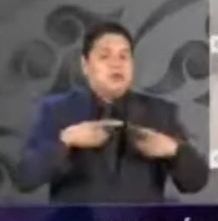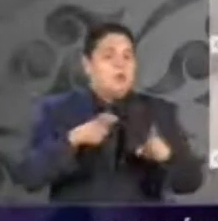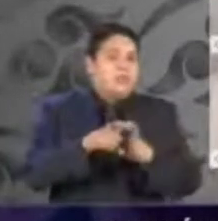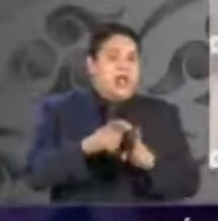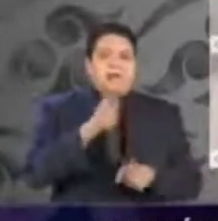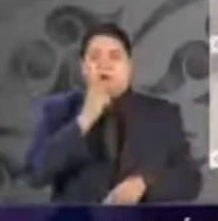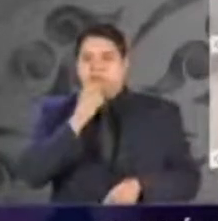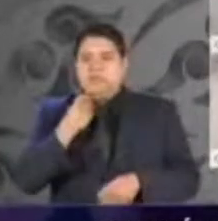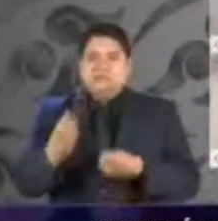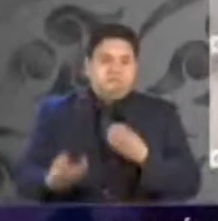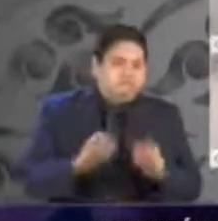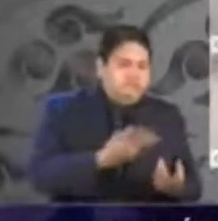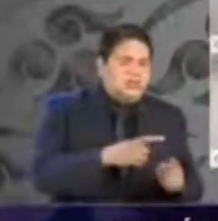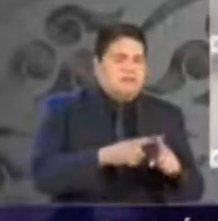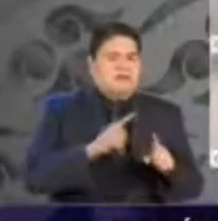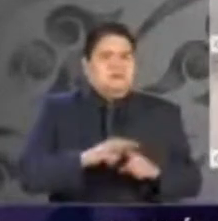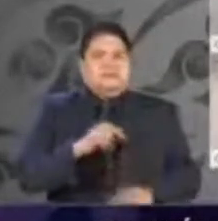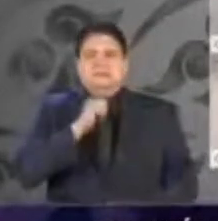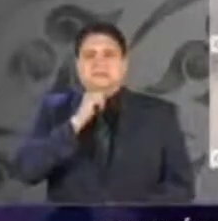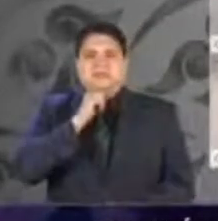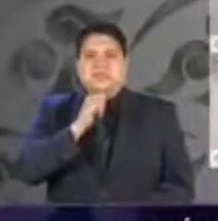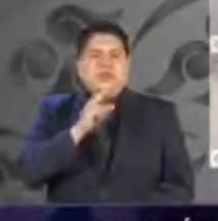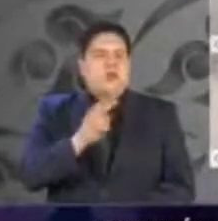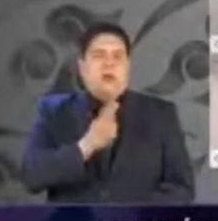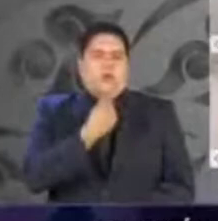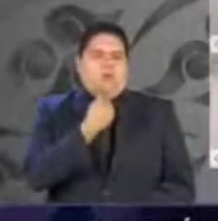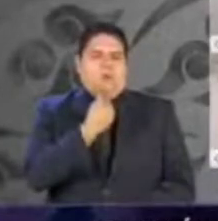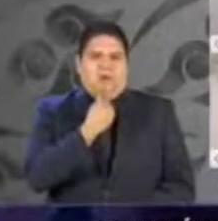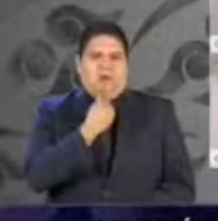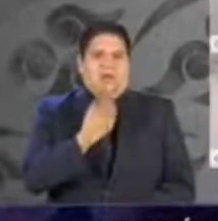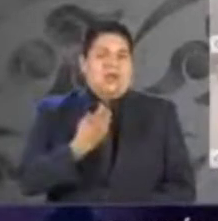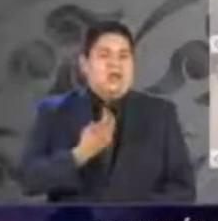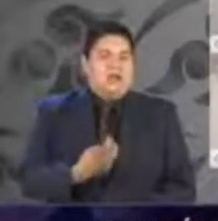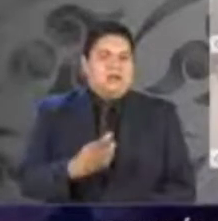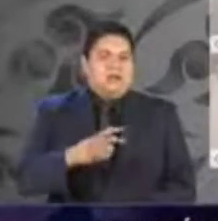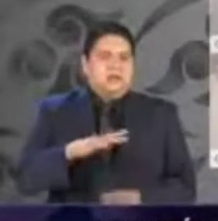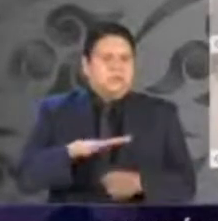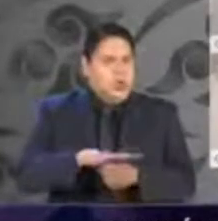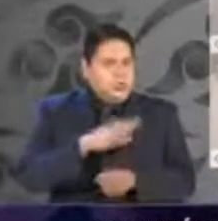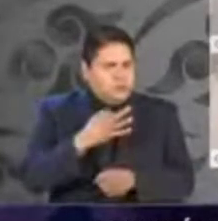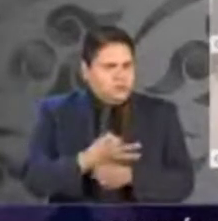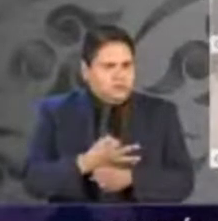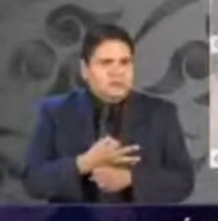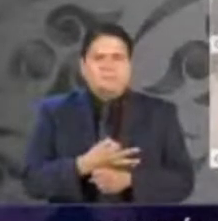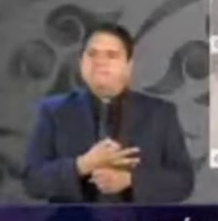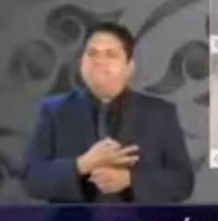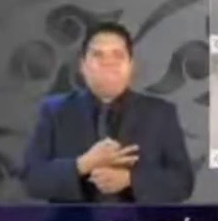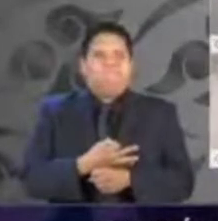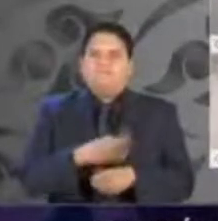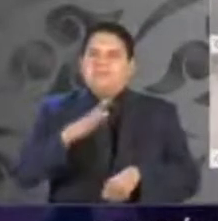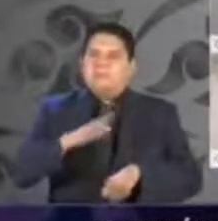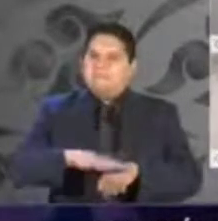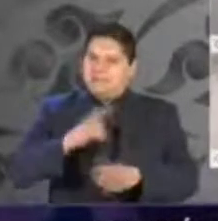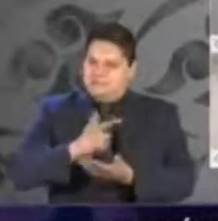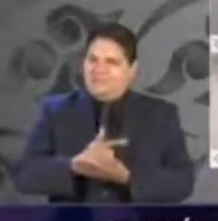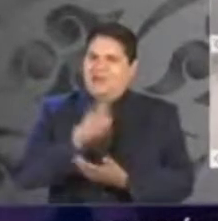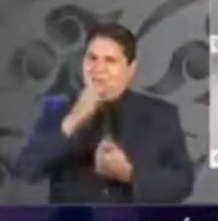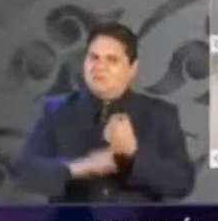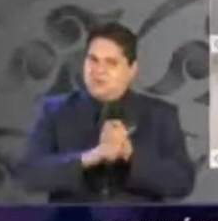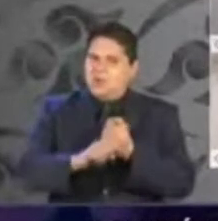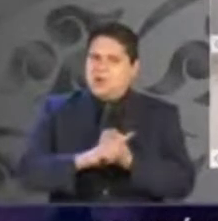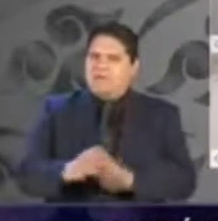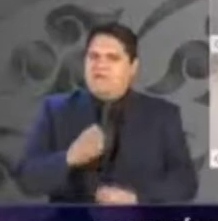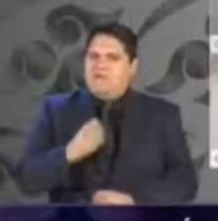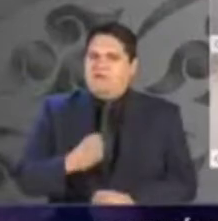seguridad. Y todo esto, por si fuera, por si no fuera suficiente, y para agravar el problema, más